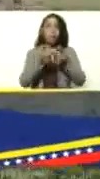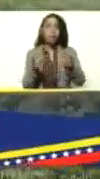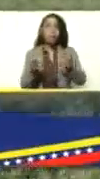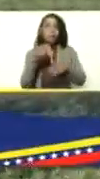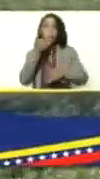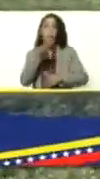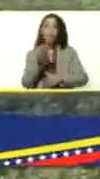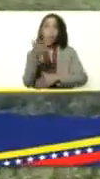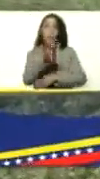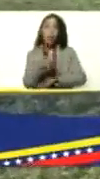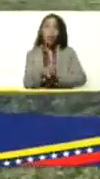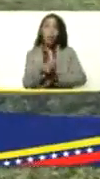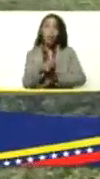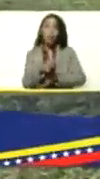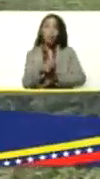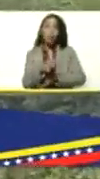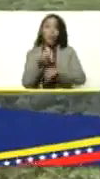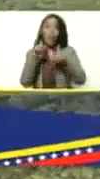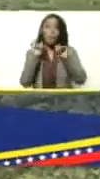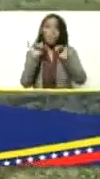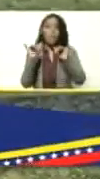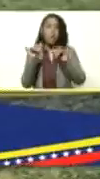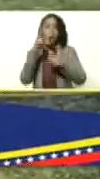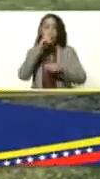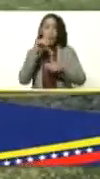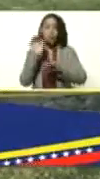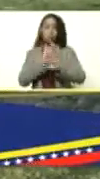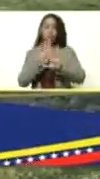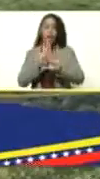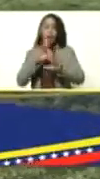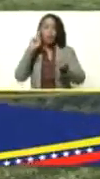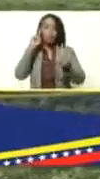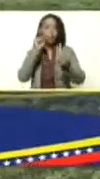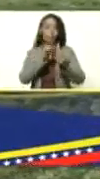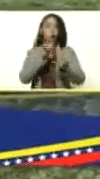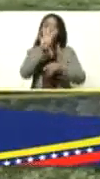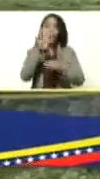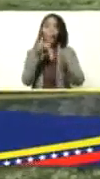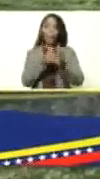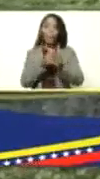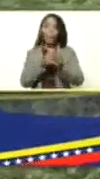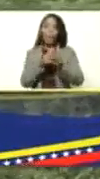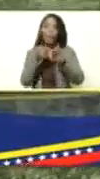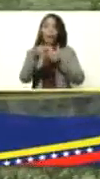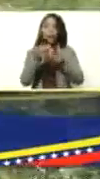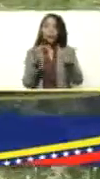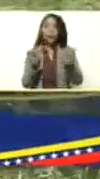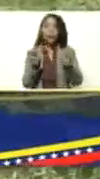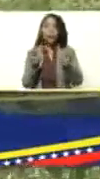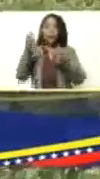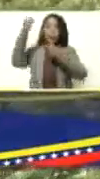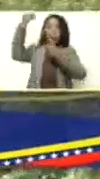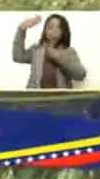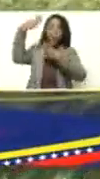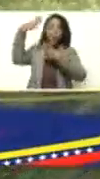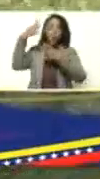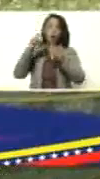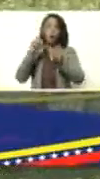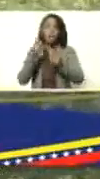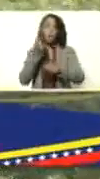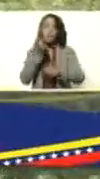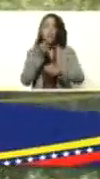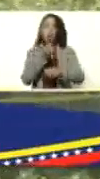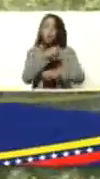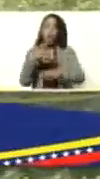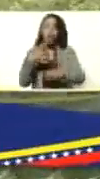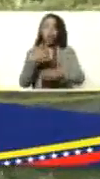próximamente en este mismo año estamos ya con la meta de las 4000 hectáreas de leguminosas en frijol vallo y en frijol